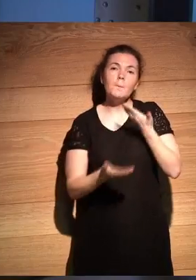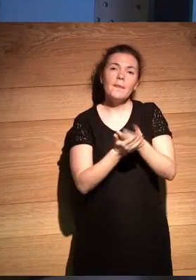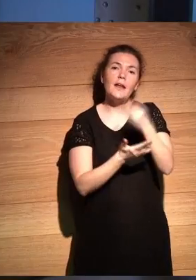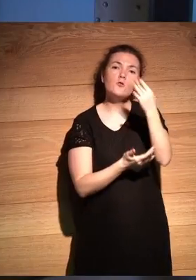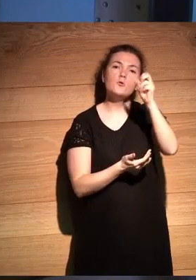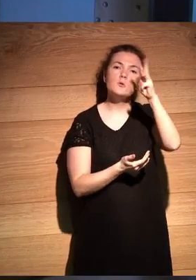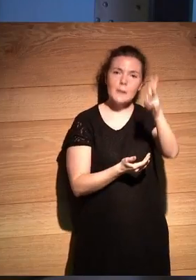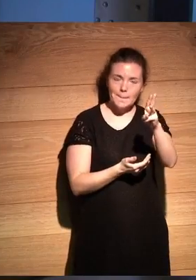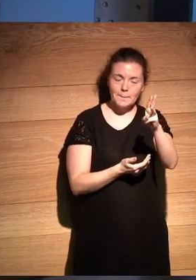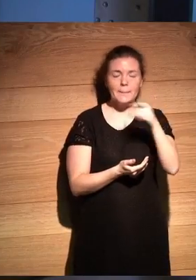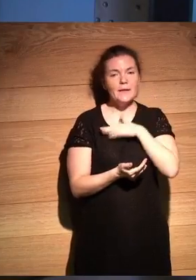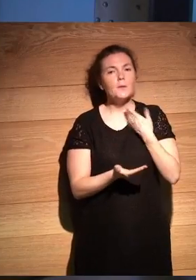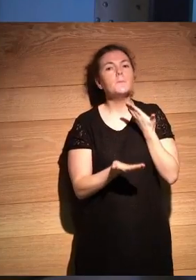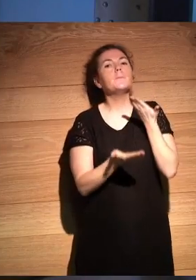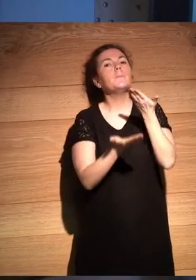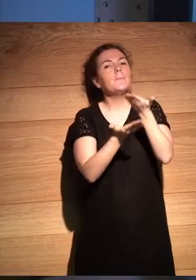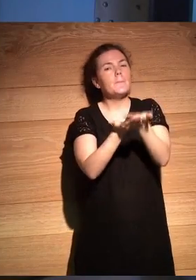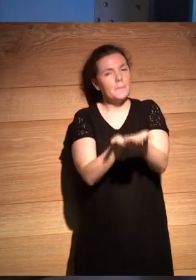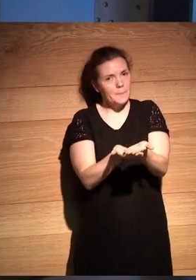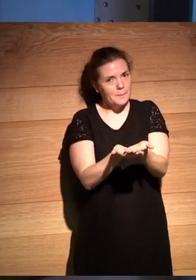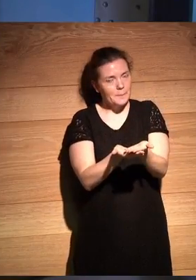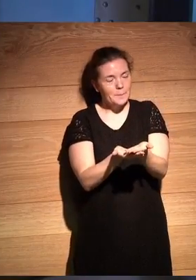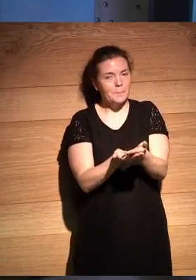Josep Blanco Josep María Blanco que es el